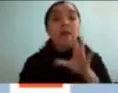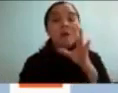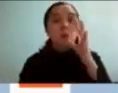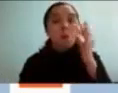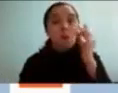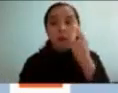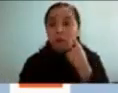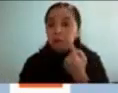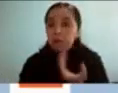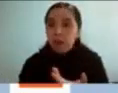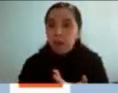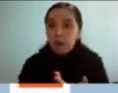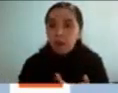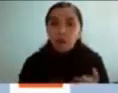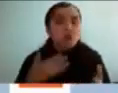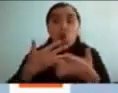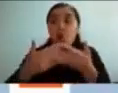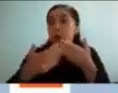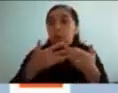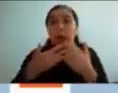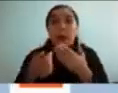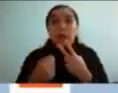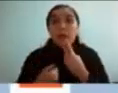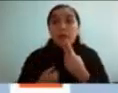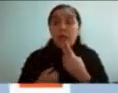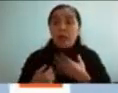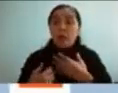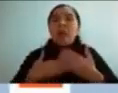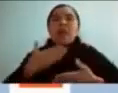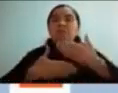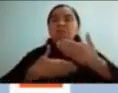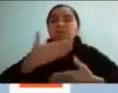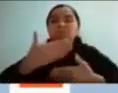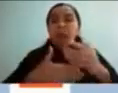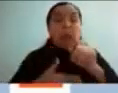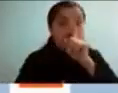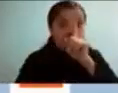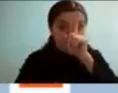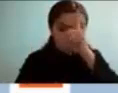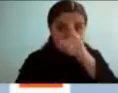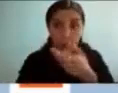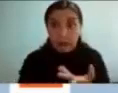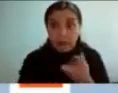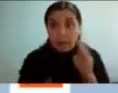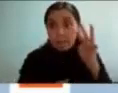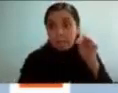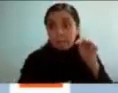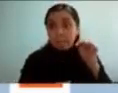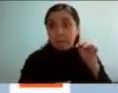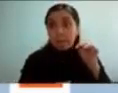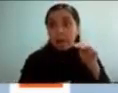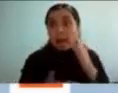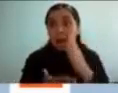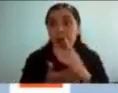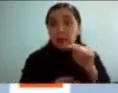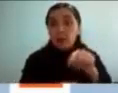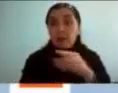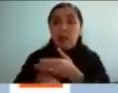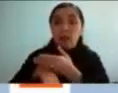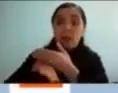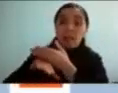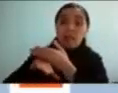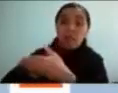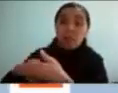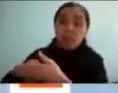yo pensaba que eso no era lo normal porque yo había funcionado así toda mi vida mi mamá por ejemplo hasta el día de hoy llega de repente tarde a